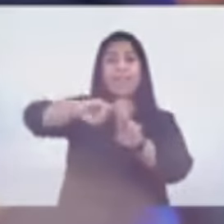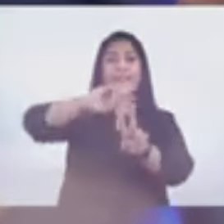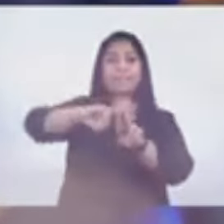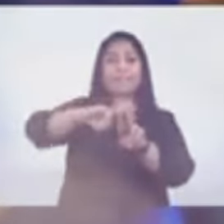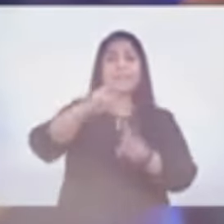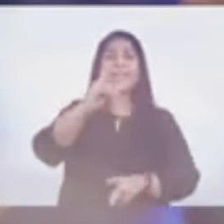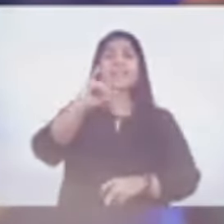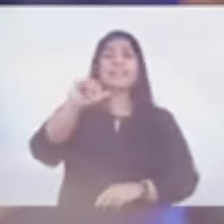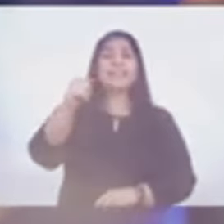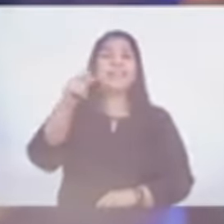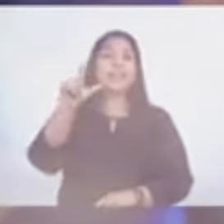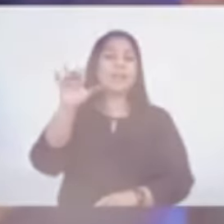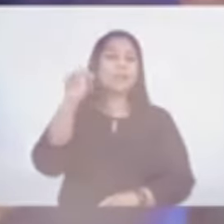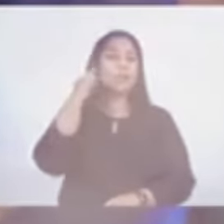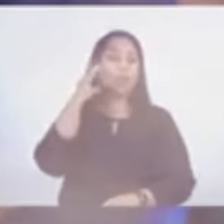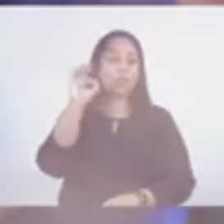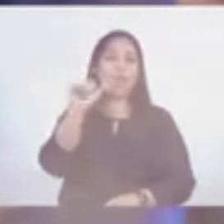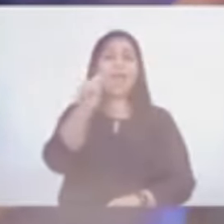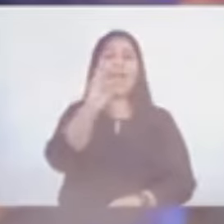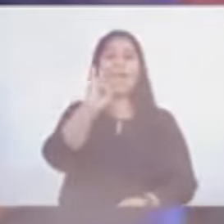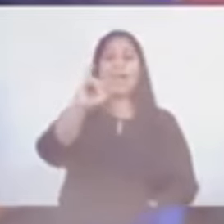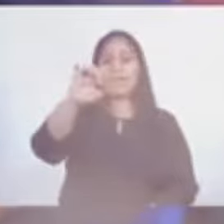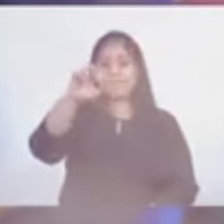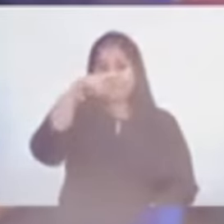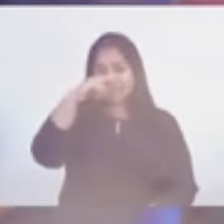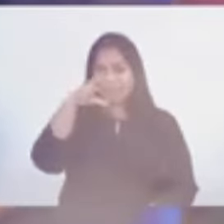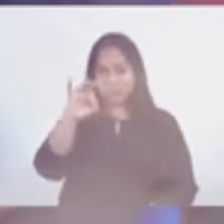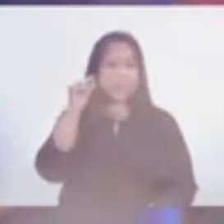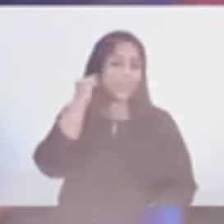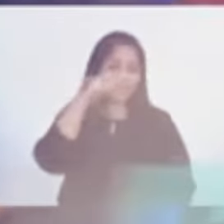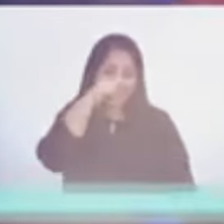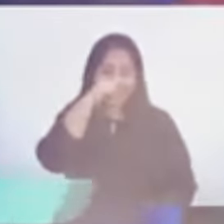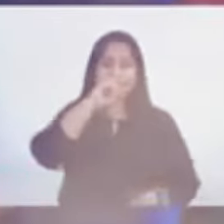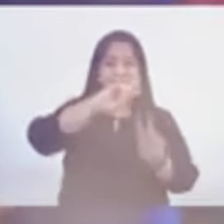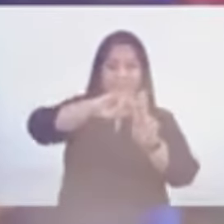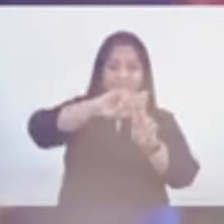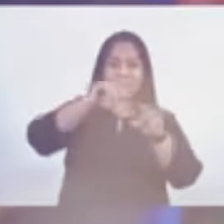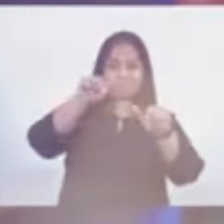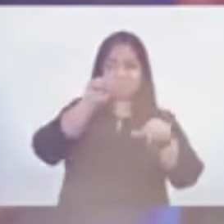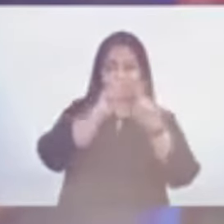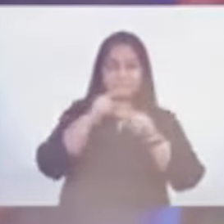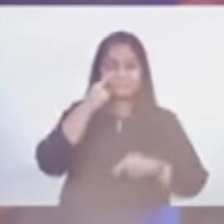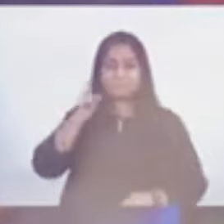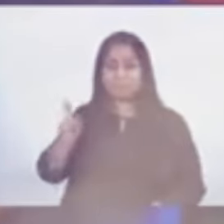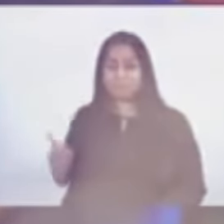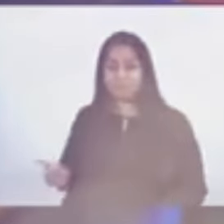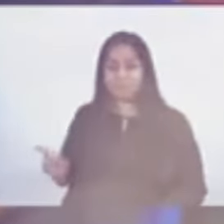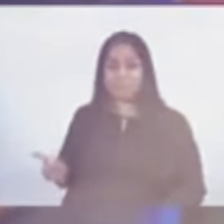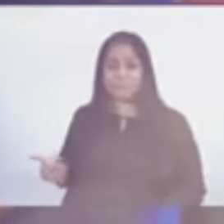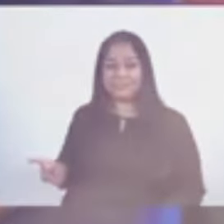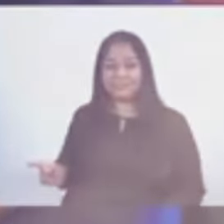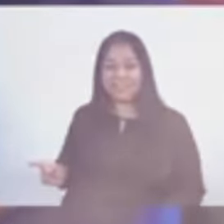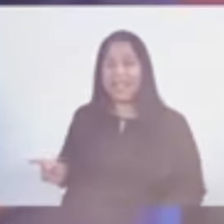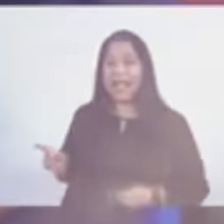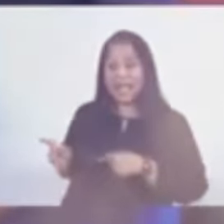diálogo abierto GT. Hashtag diálogo abierto GT a través de la plataforma X.